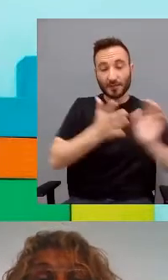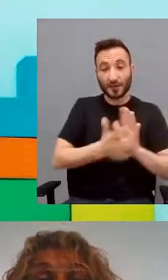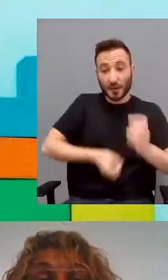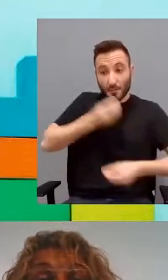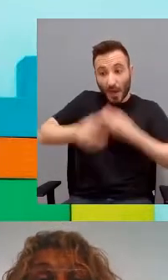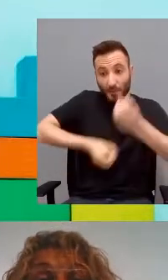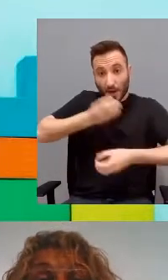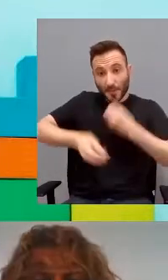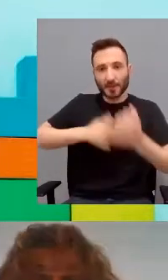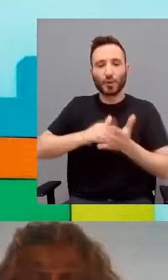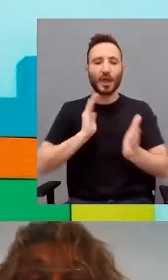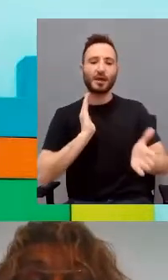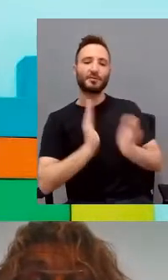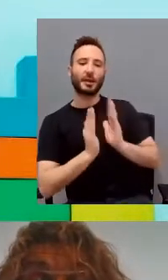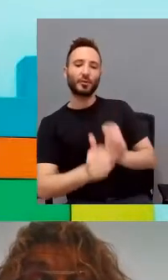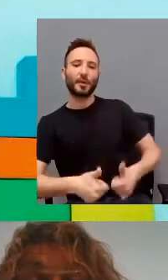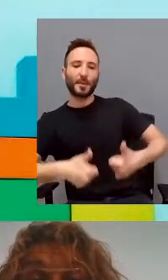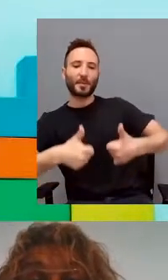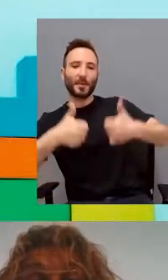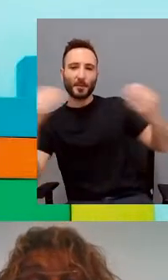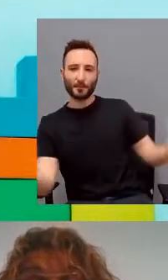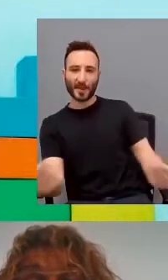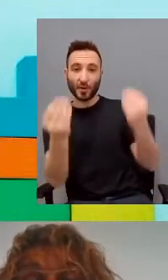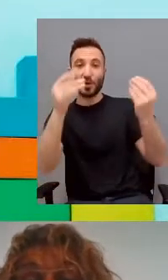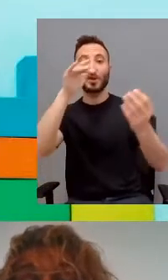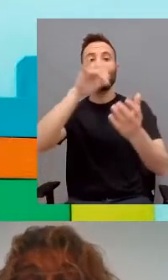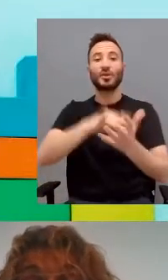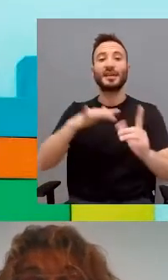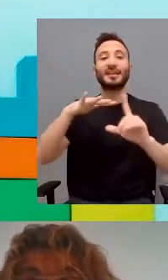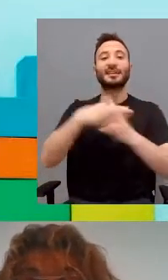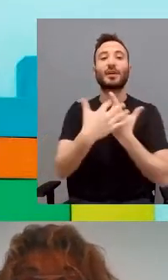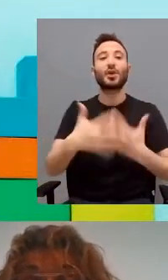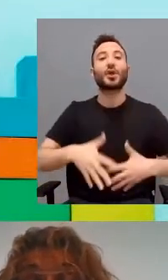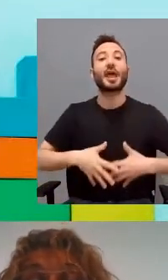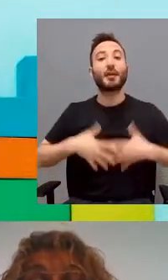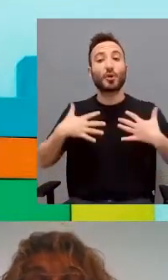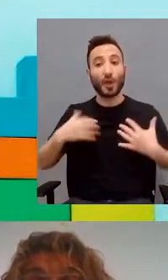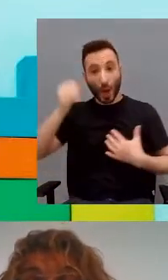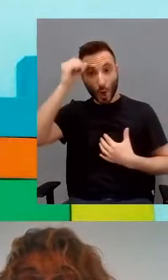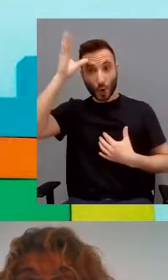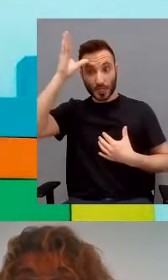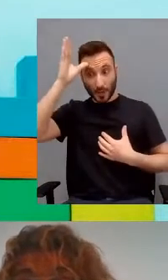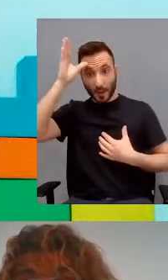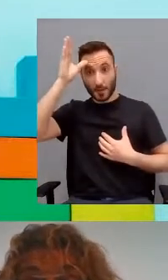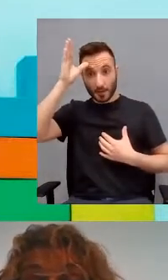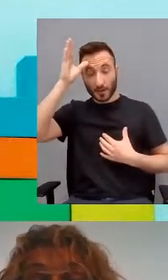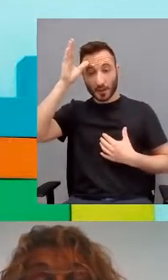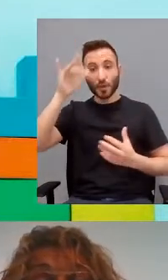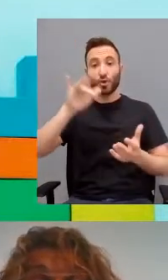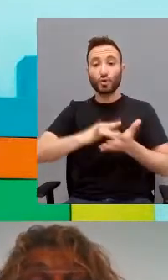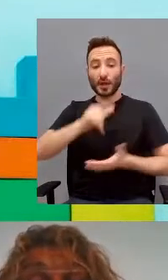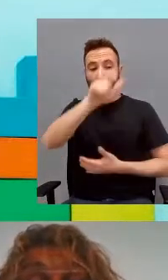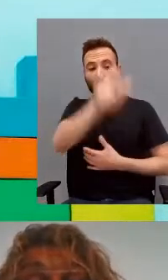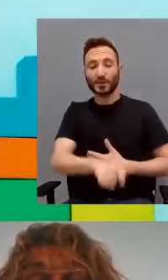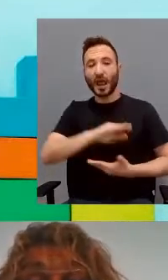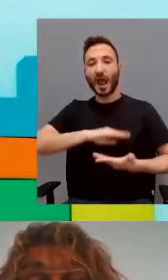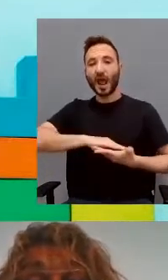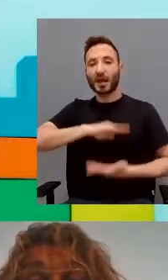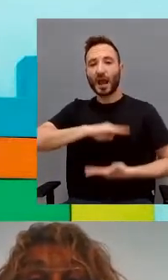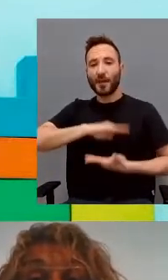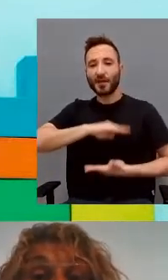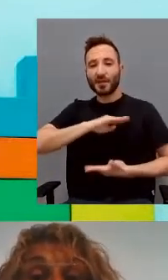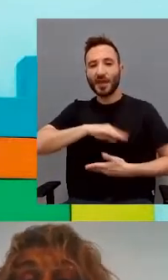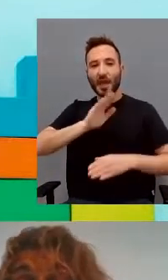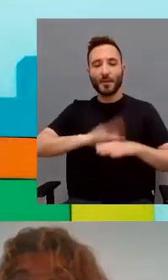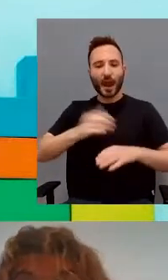más activa el terapeuta. Entonces, en situaciones cognitivas y emocionales altamente cargadas, la capacidad de la persona en